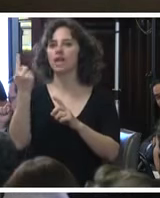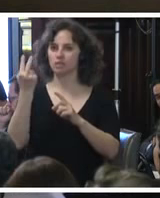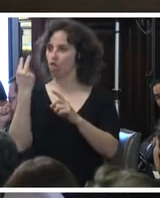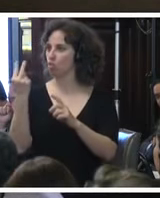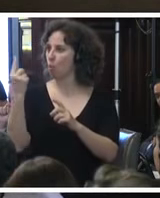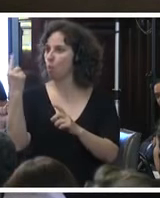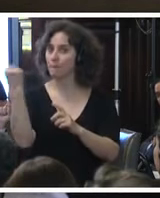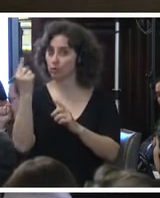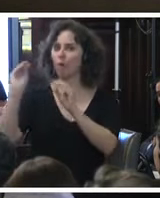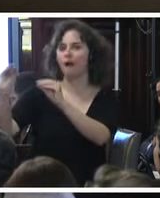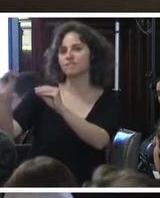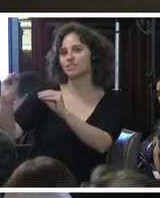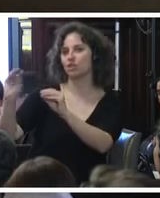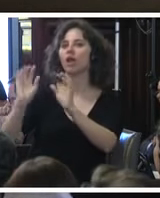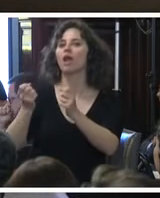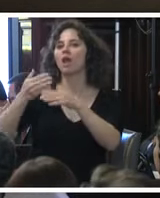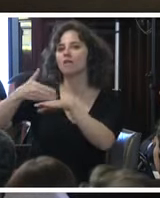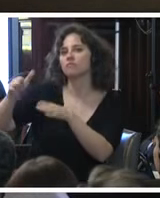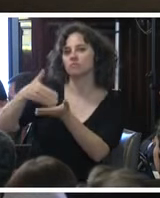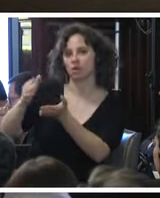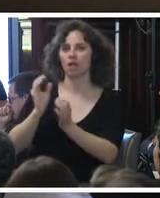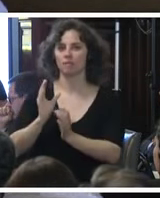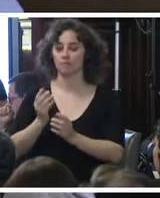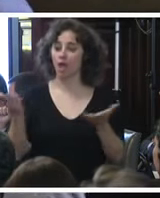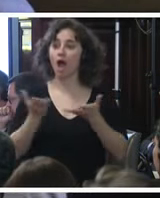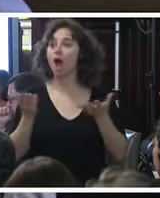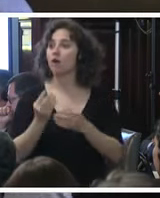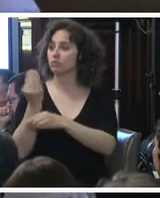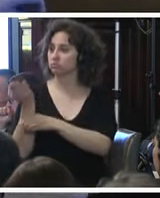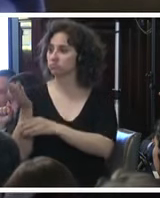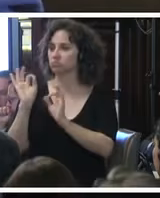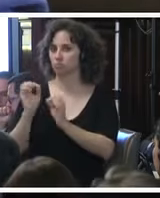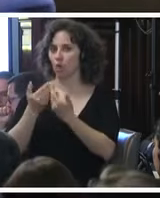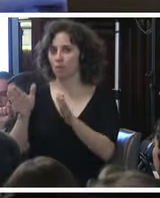minutos. Y ahora le paso la palabra a ustedes.